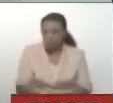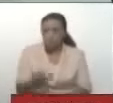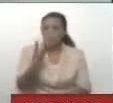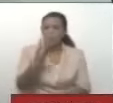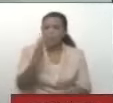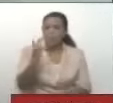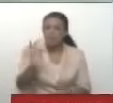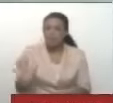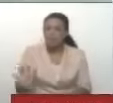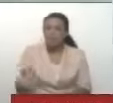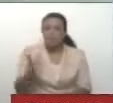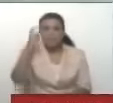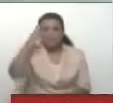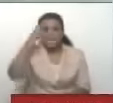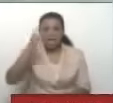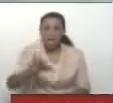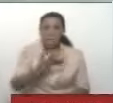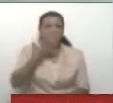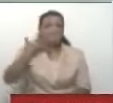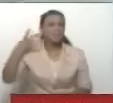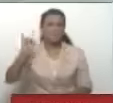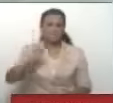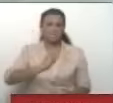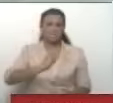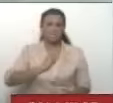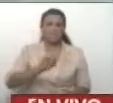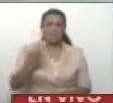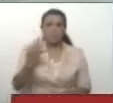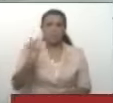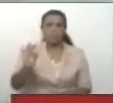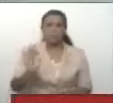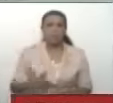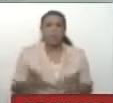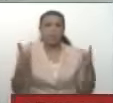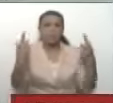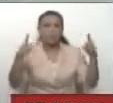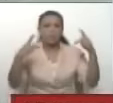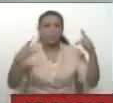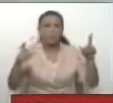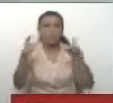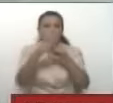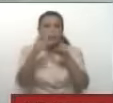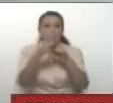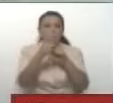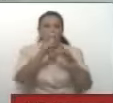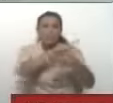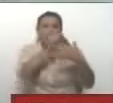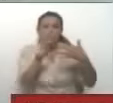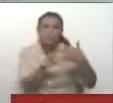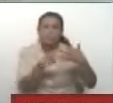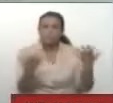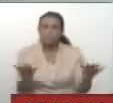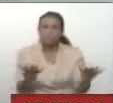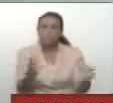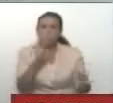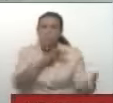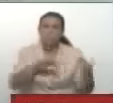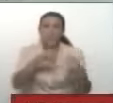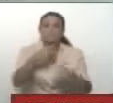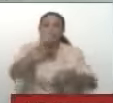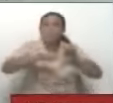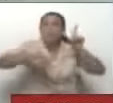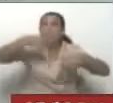4 de febrero, Día de la Dignidad Nacional. Al titular, una cita fuera de contexto y manipulada donde